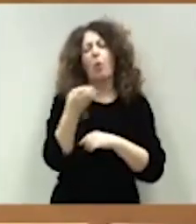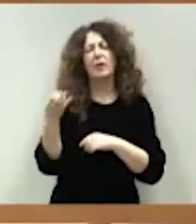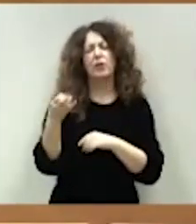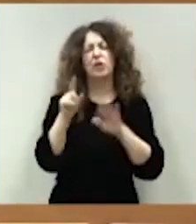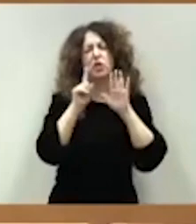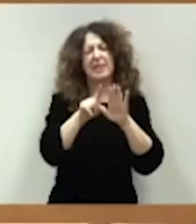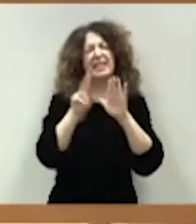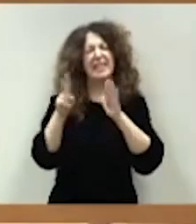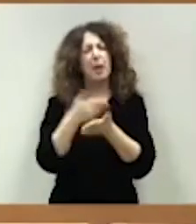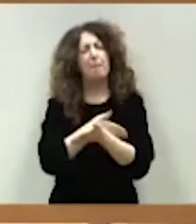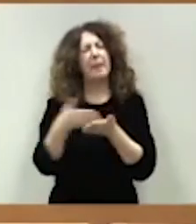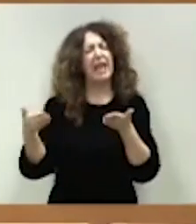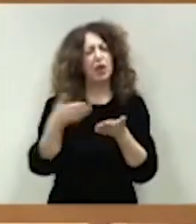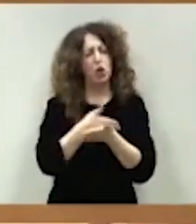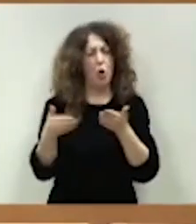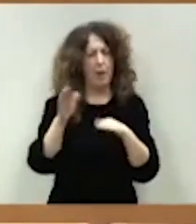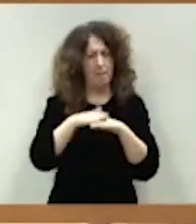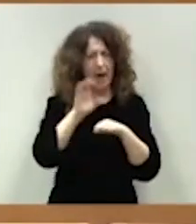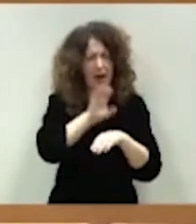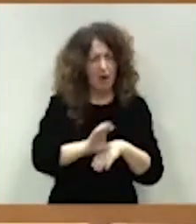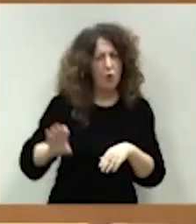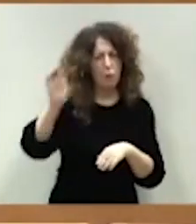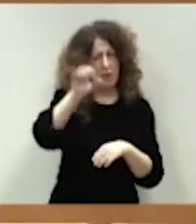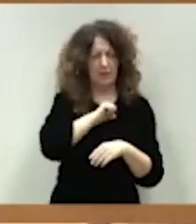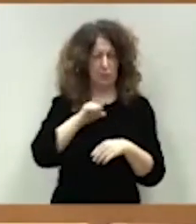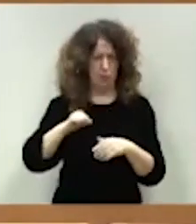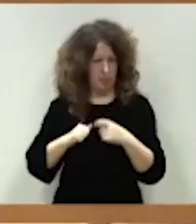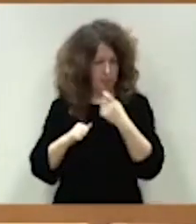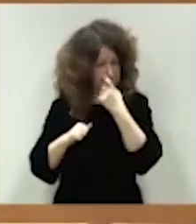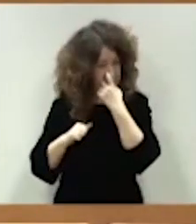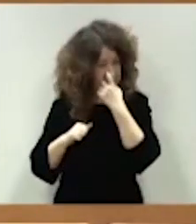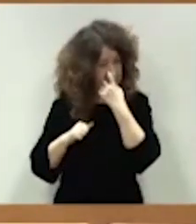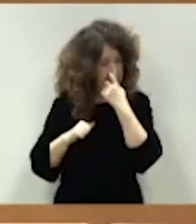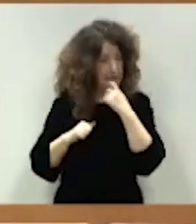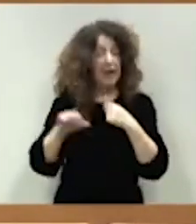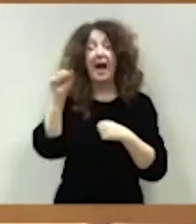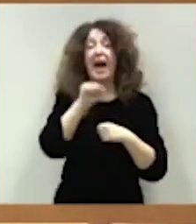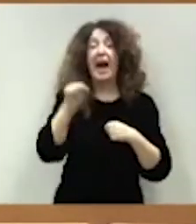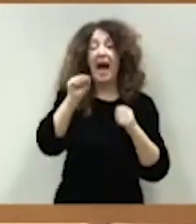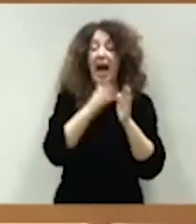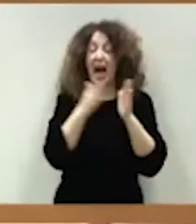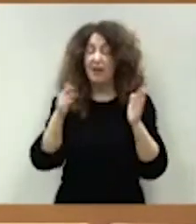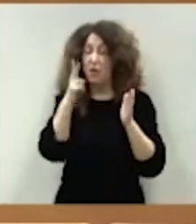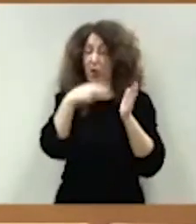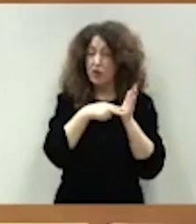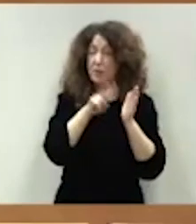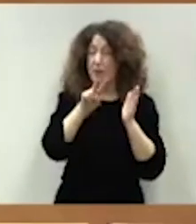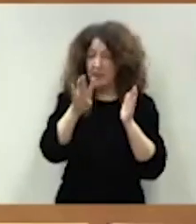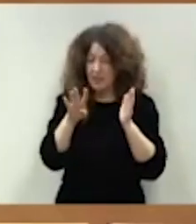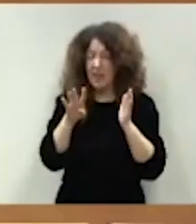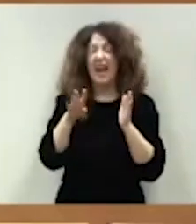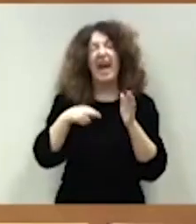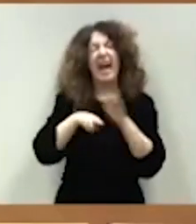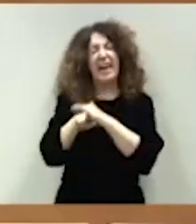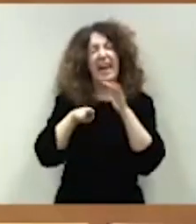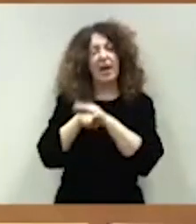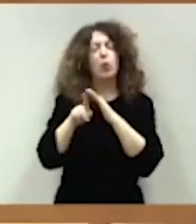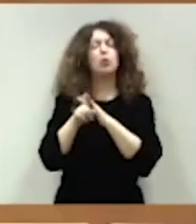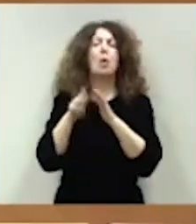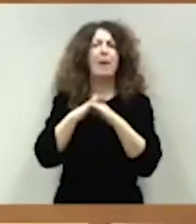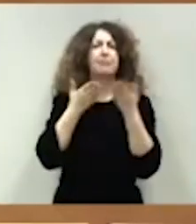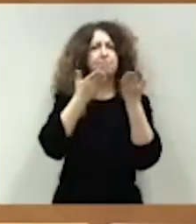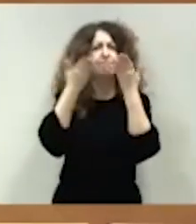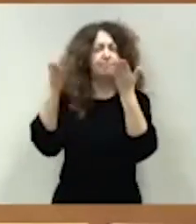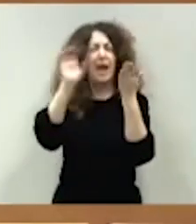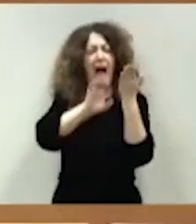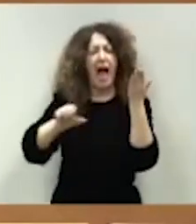millones. En el año 2024, los recursos del sistema de financiación autonómica van a crecer un